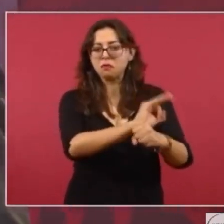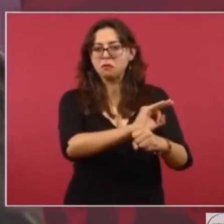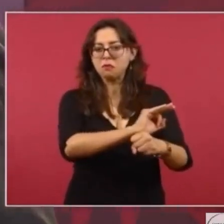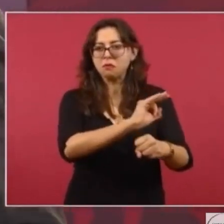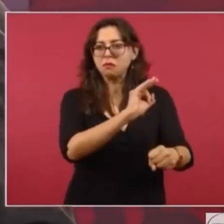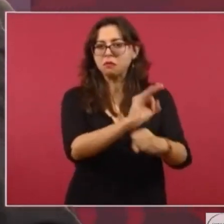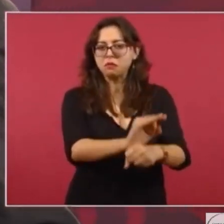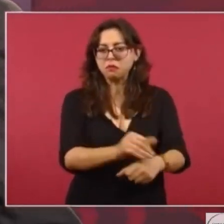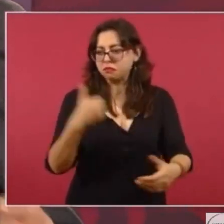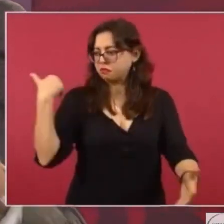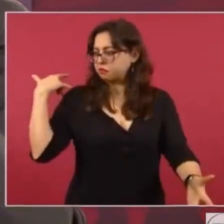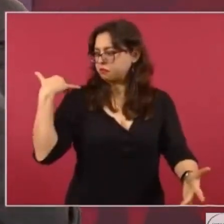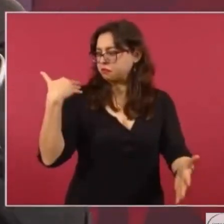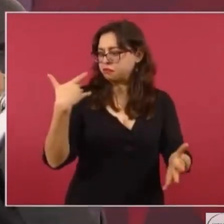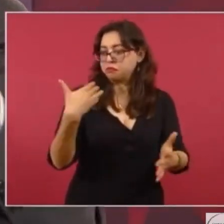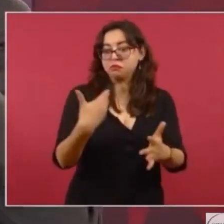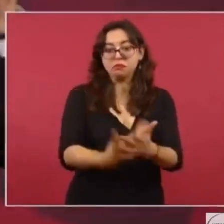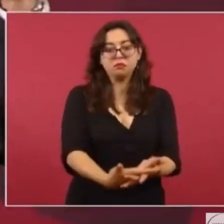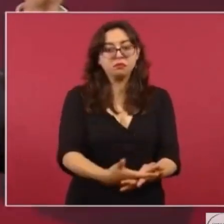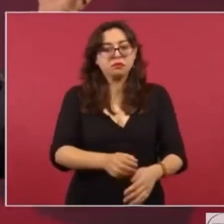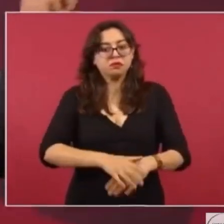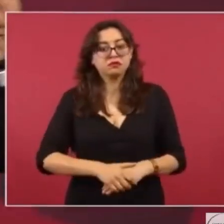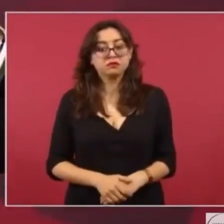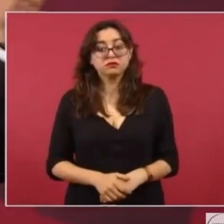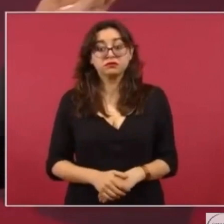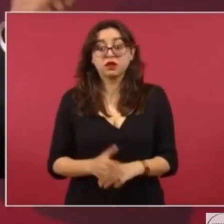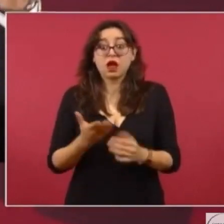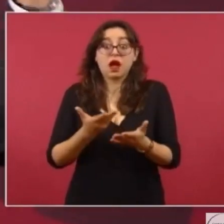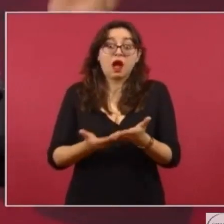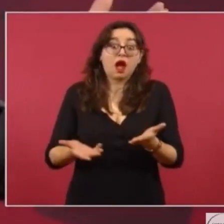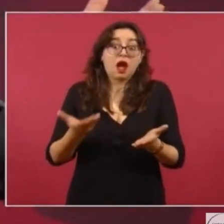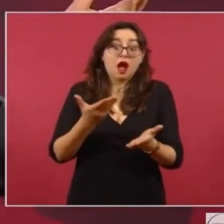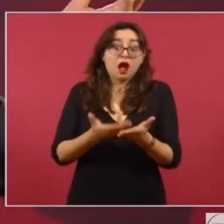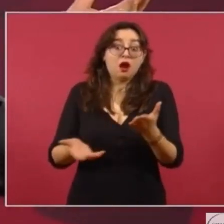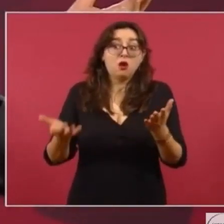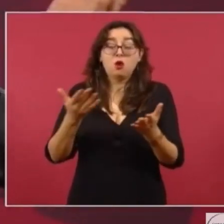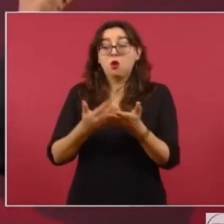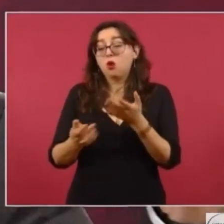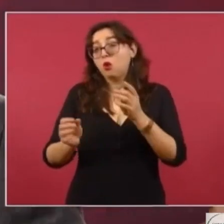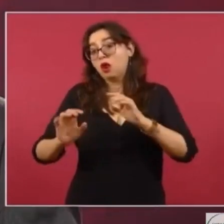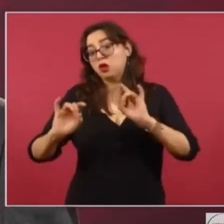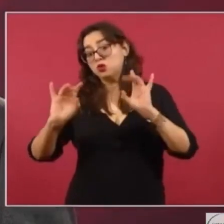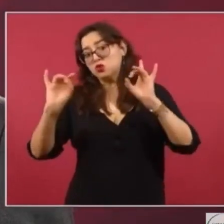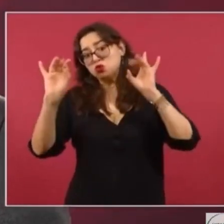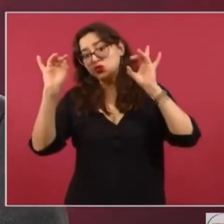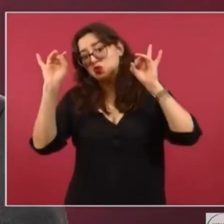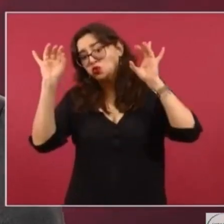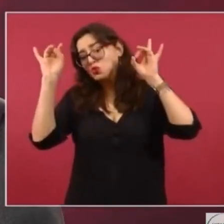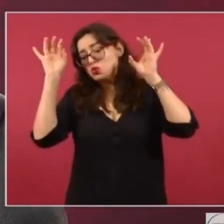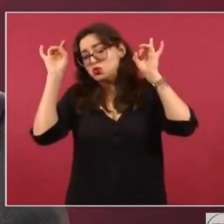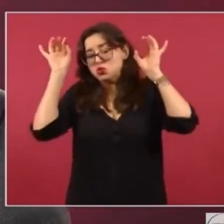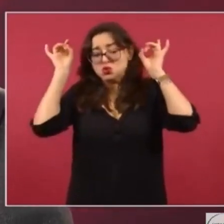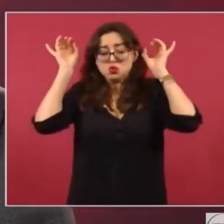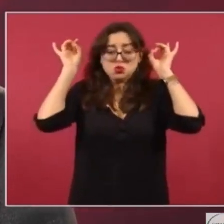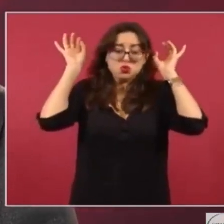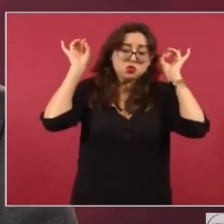que ellos hablen de que se afecte, se afecta el